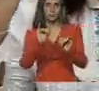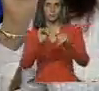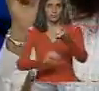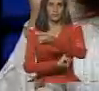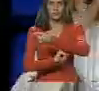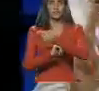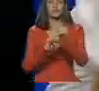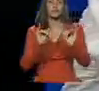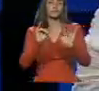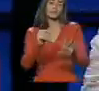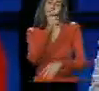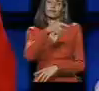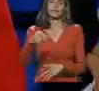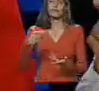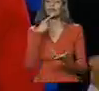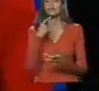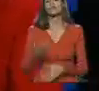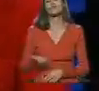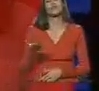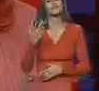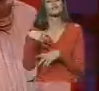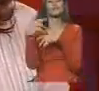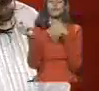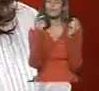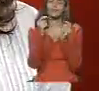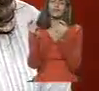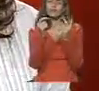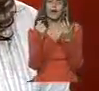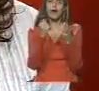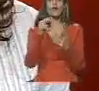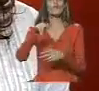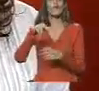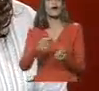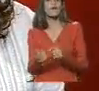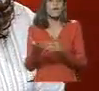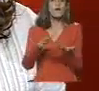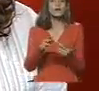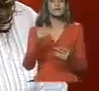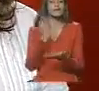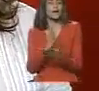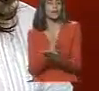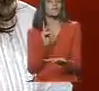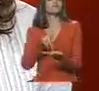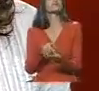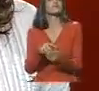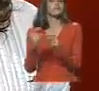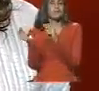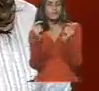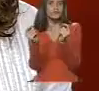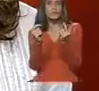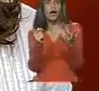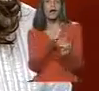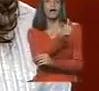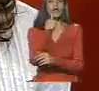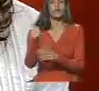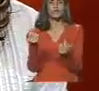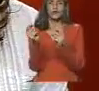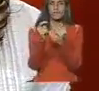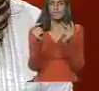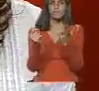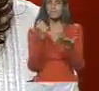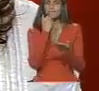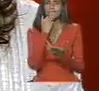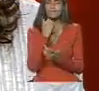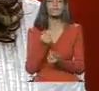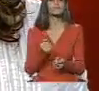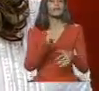bases y nosotros, algo bien importante, el debate. El debate nunca muere, debe estar presente y estará presente en cada una de estas discusiones. Bueno,